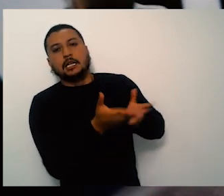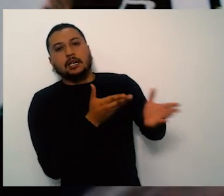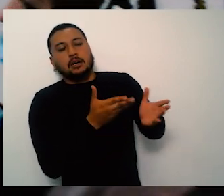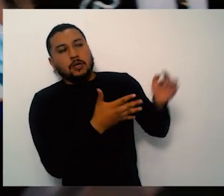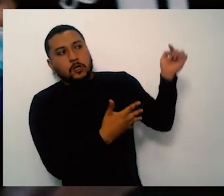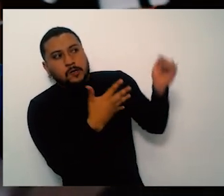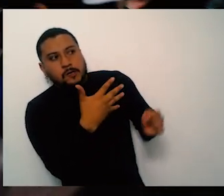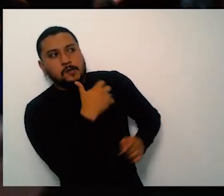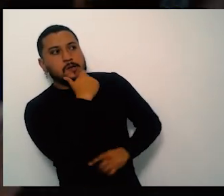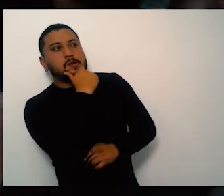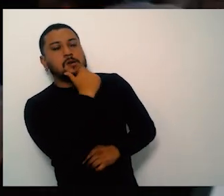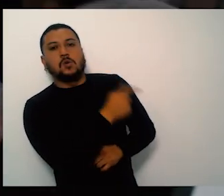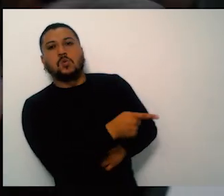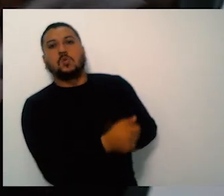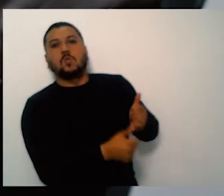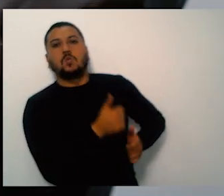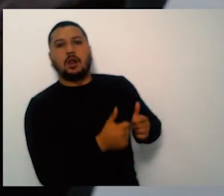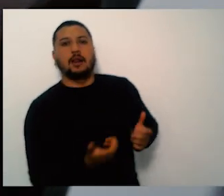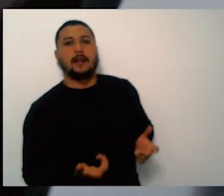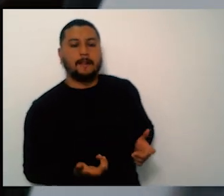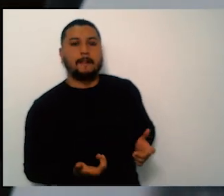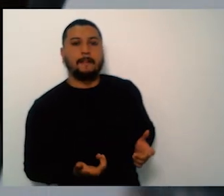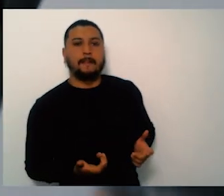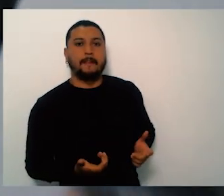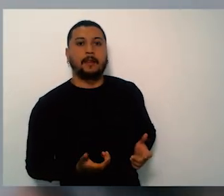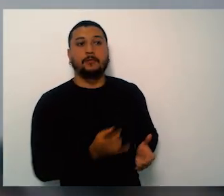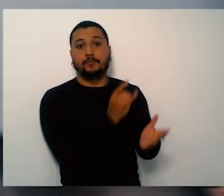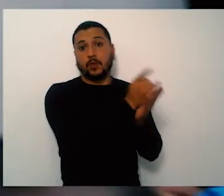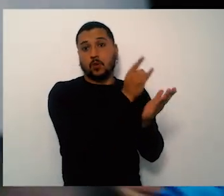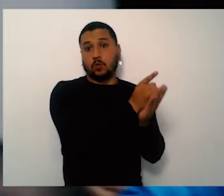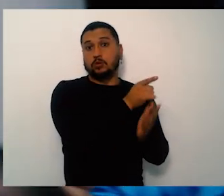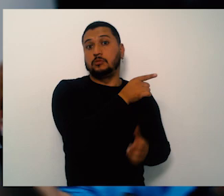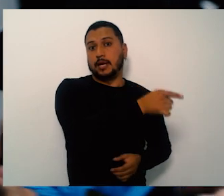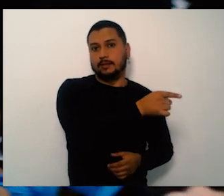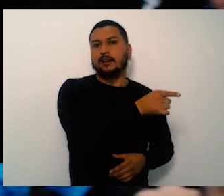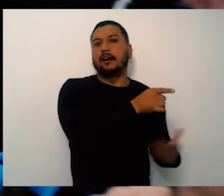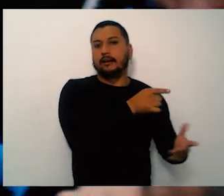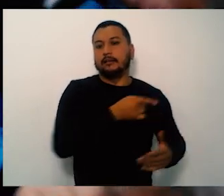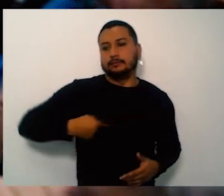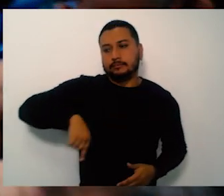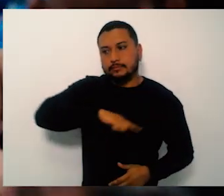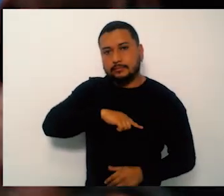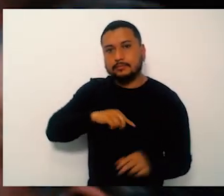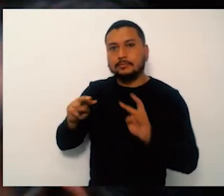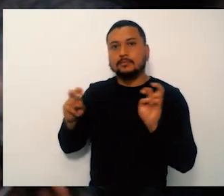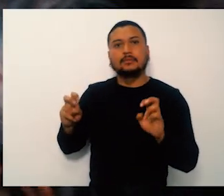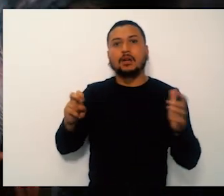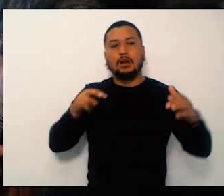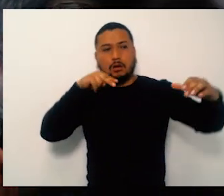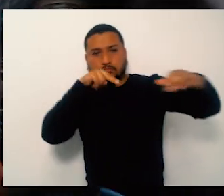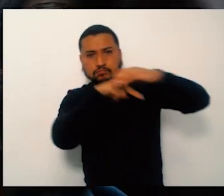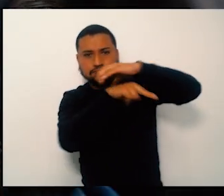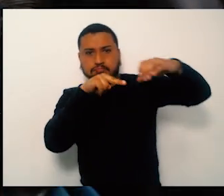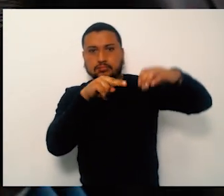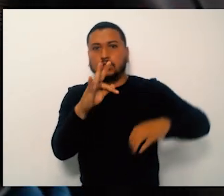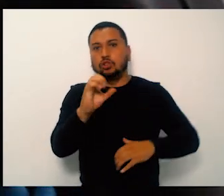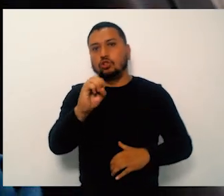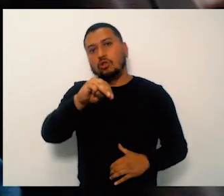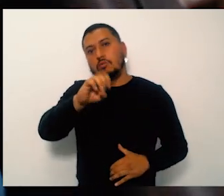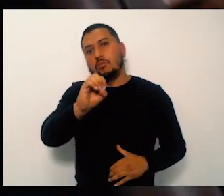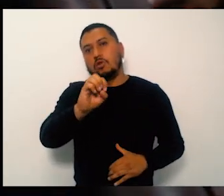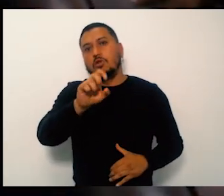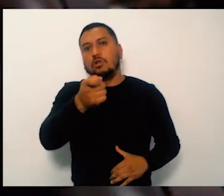en realidad, haga estas cosas bien. Los amigos que lo acompañan, el equipo de profesionales.